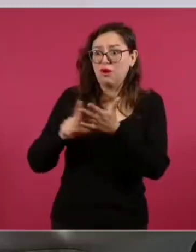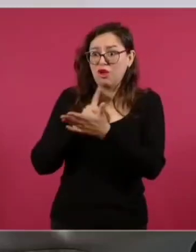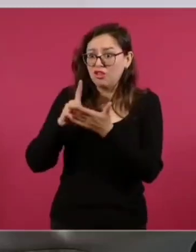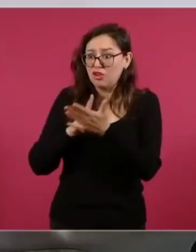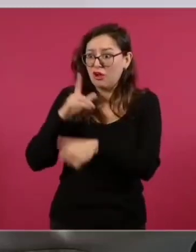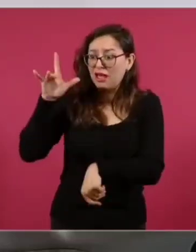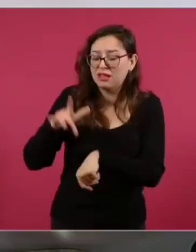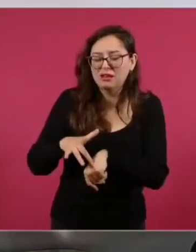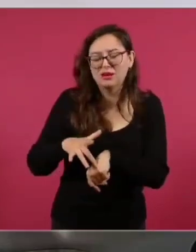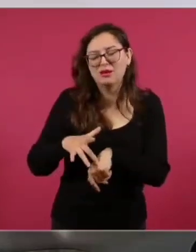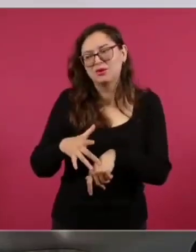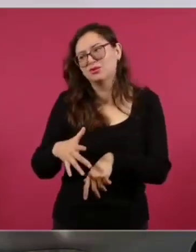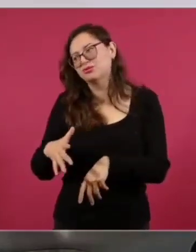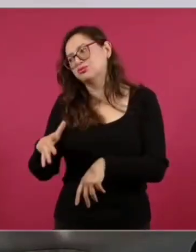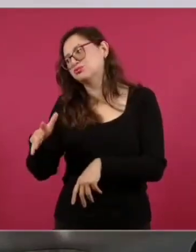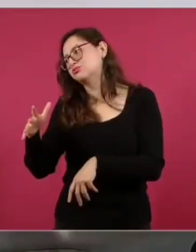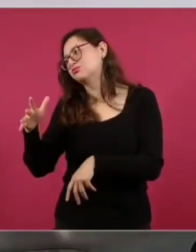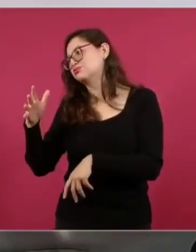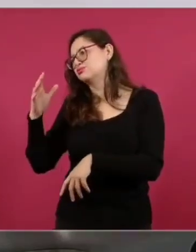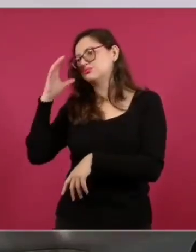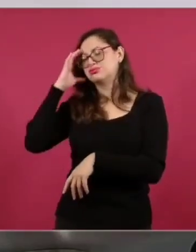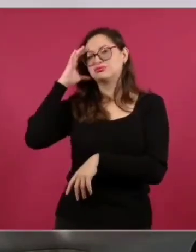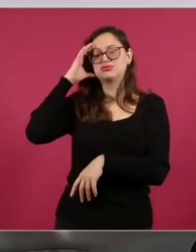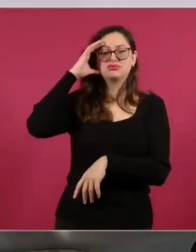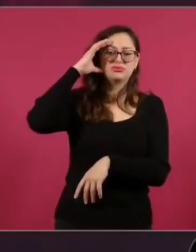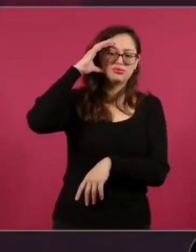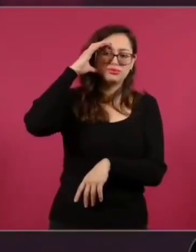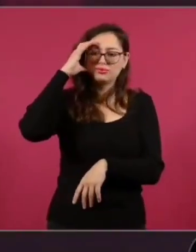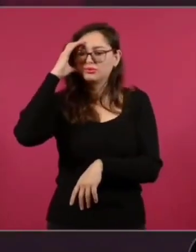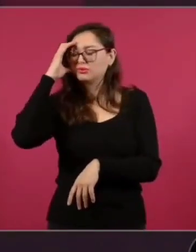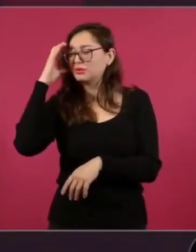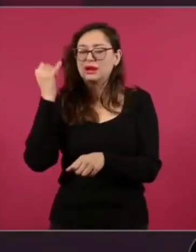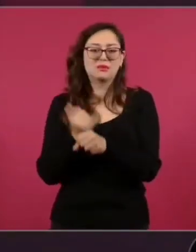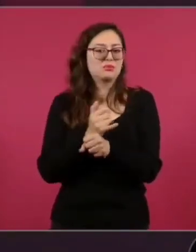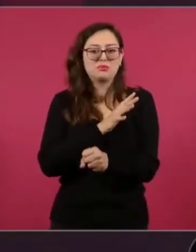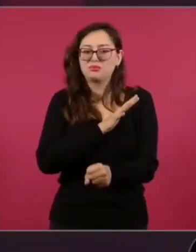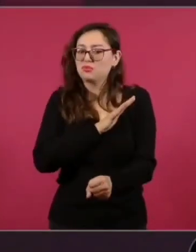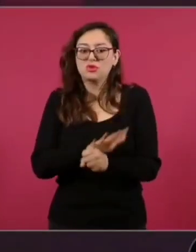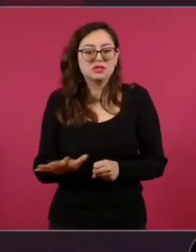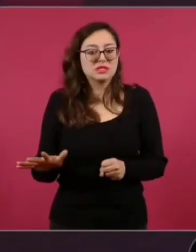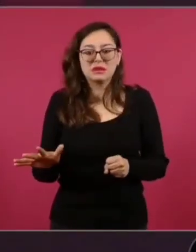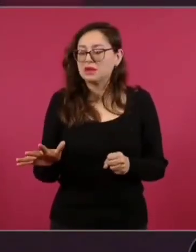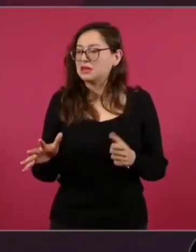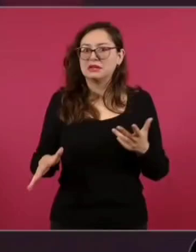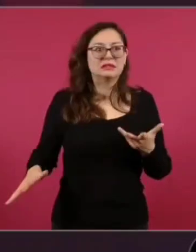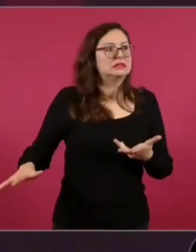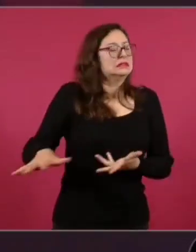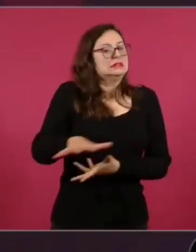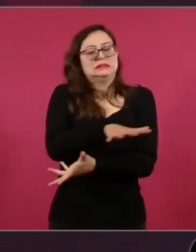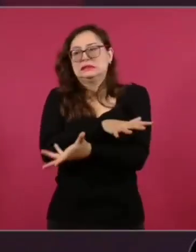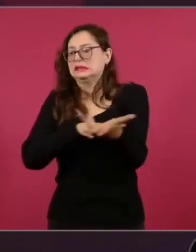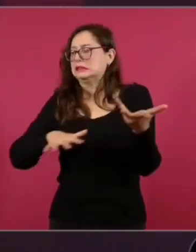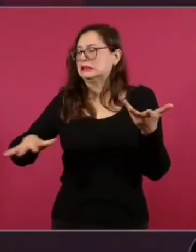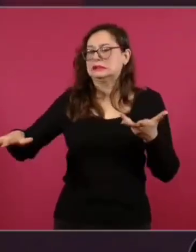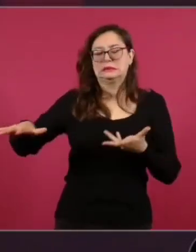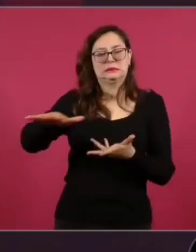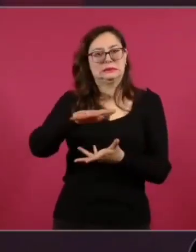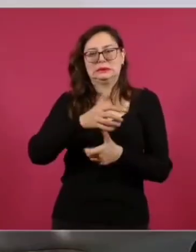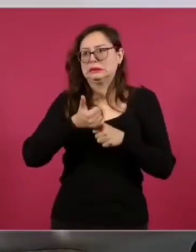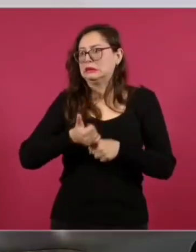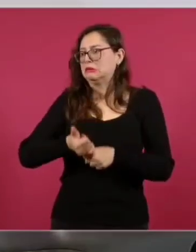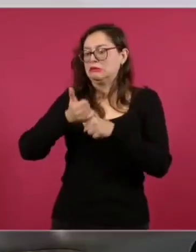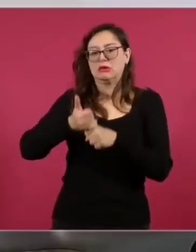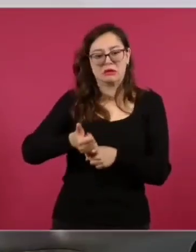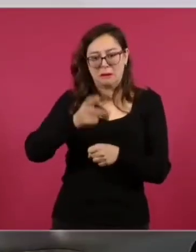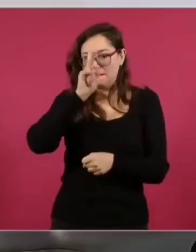y crece el consumo, entonces sí viviríamos en una situación mucho, mucho,